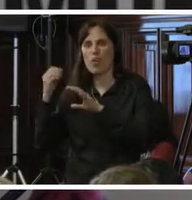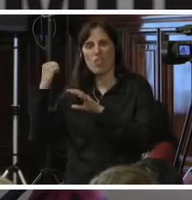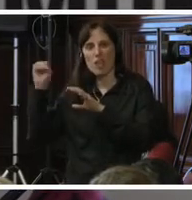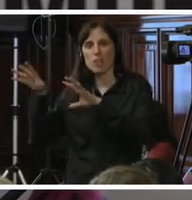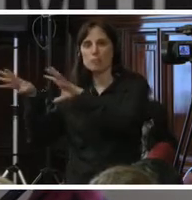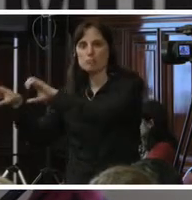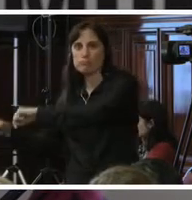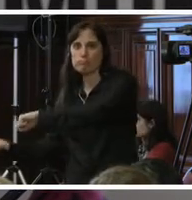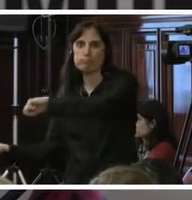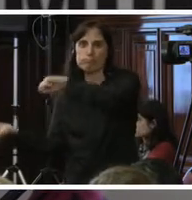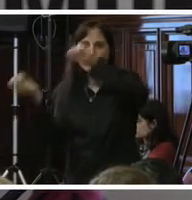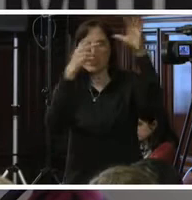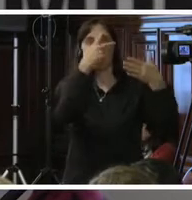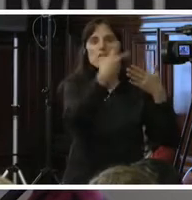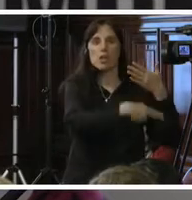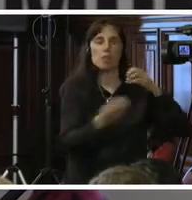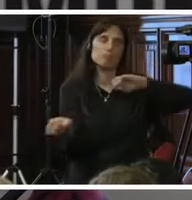a través de las fronteras.